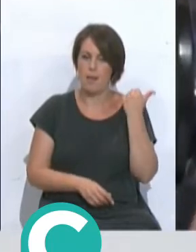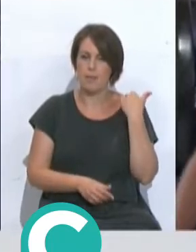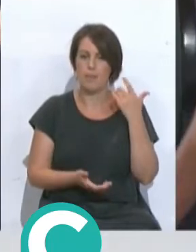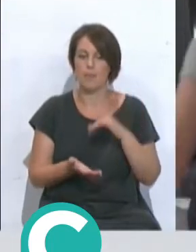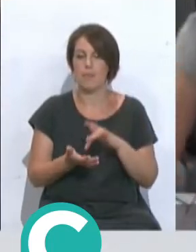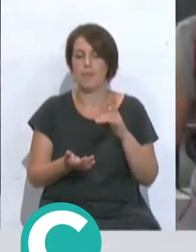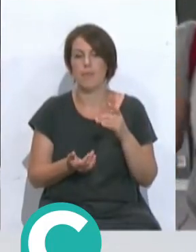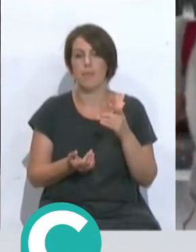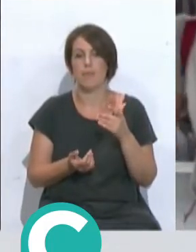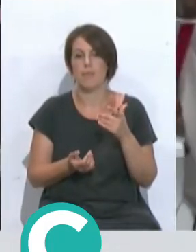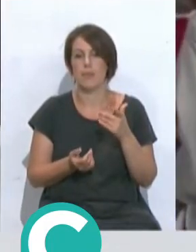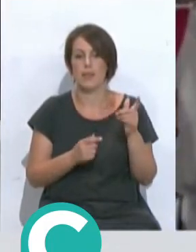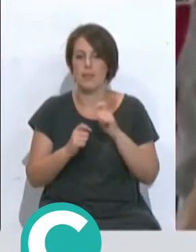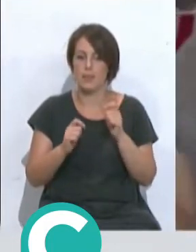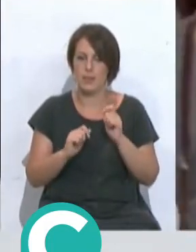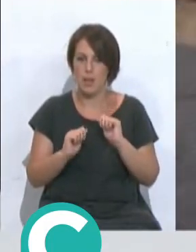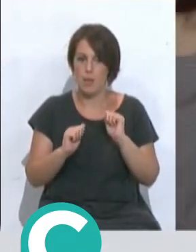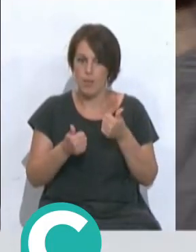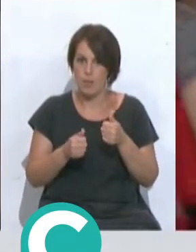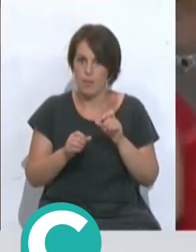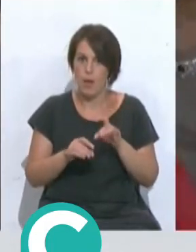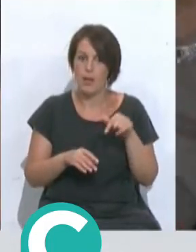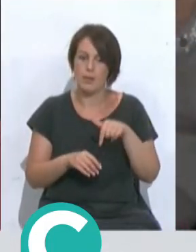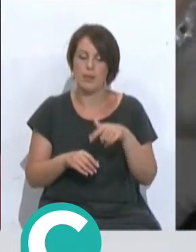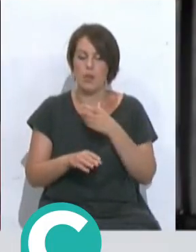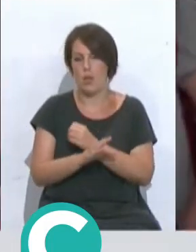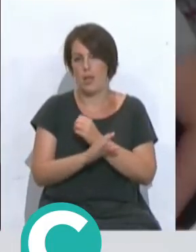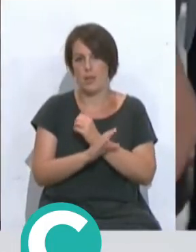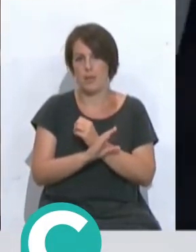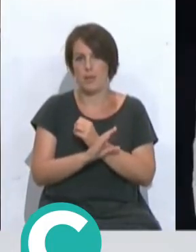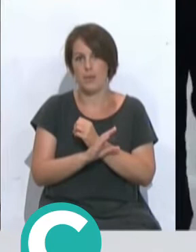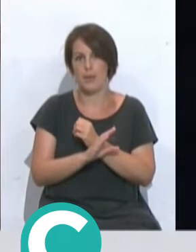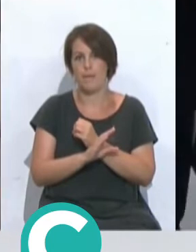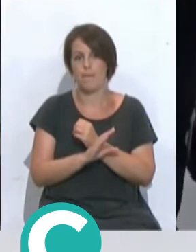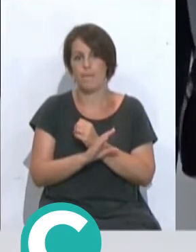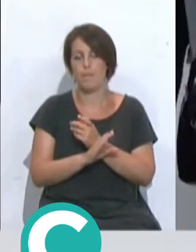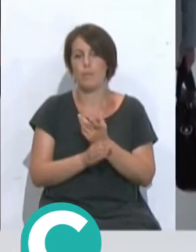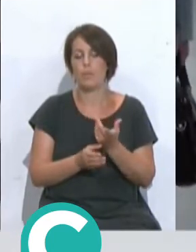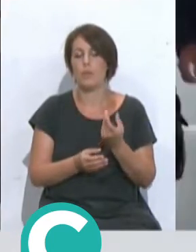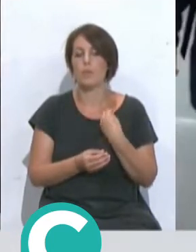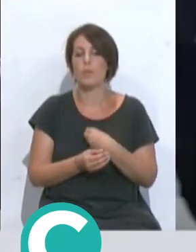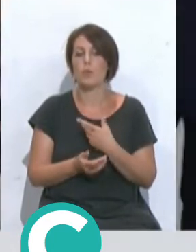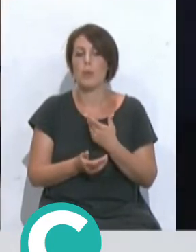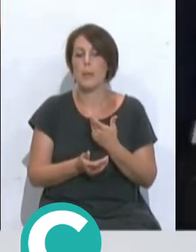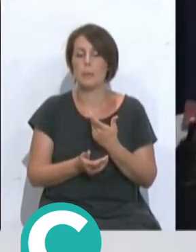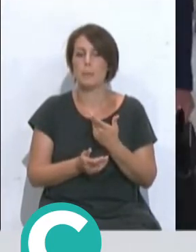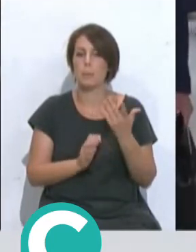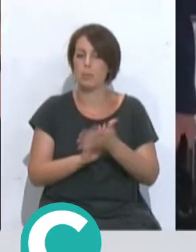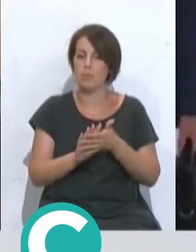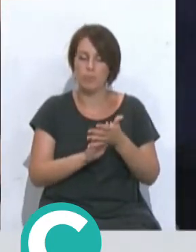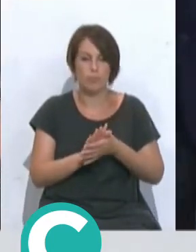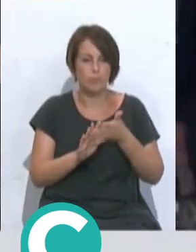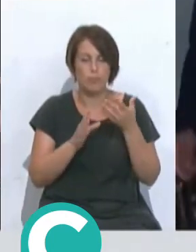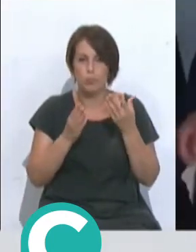de la entrevista. Jesús aquí en el plato donde hay televisión. El hecho de que se ha hablado